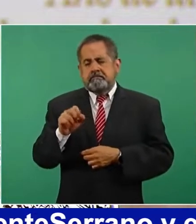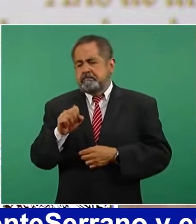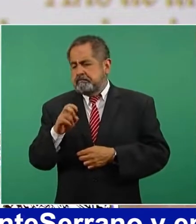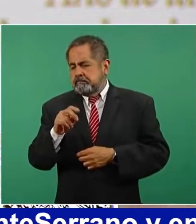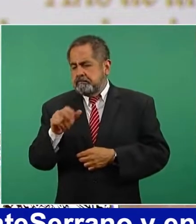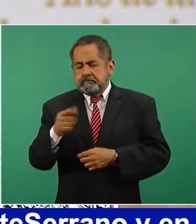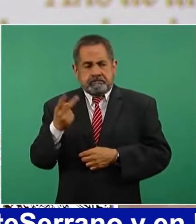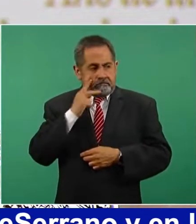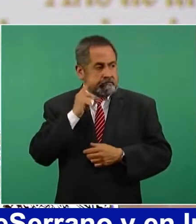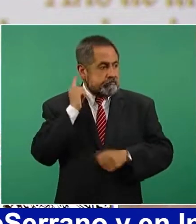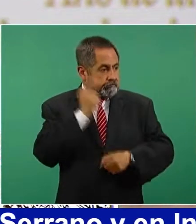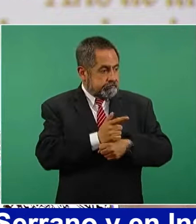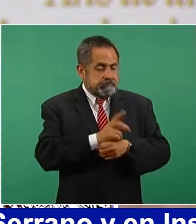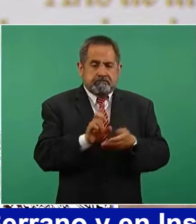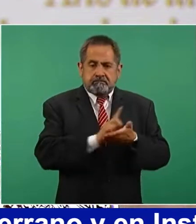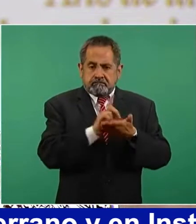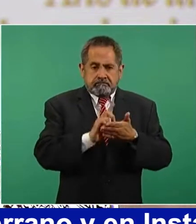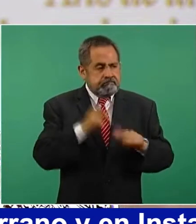drogas.